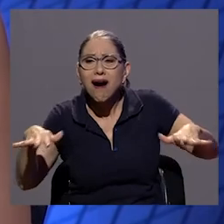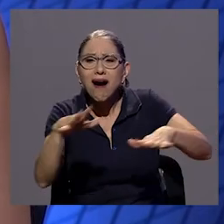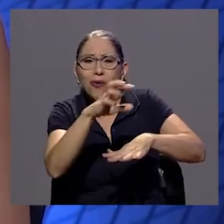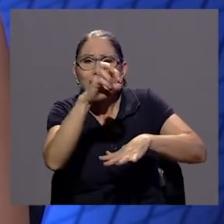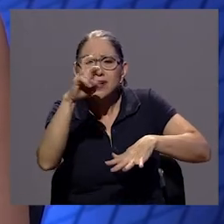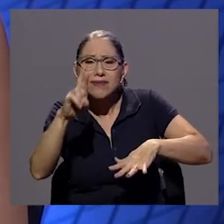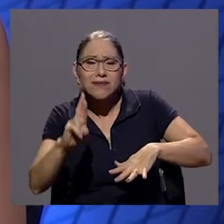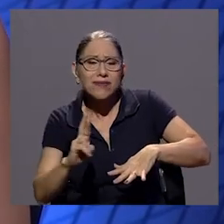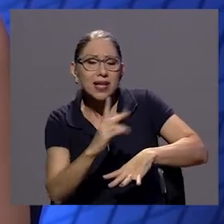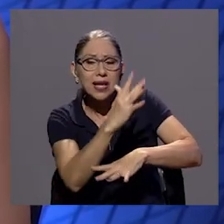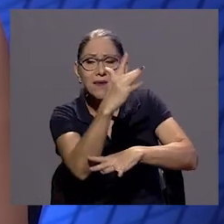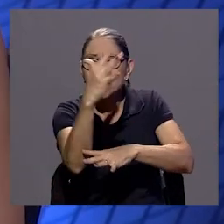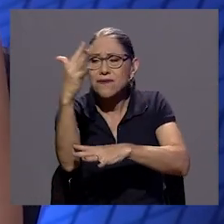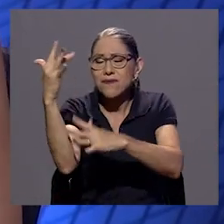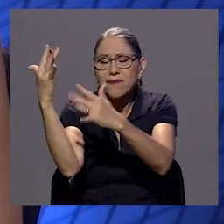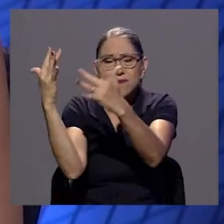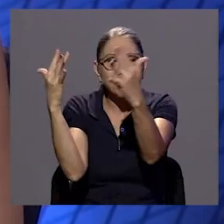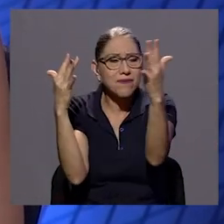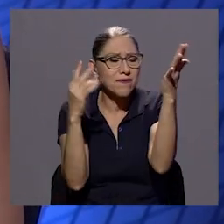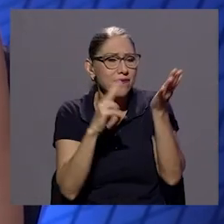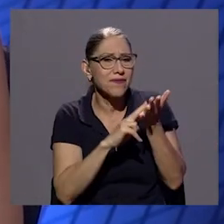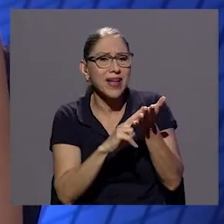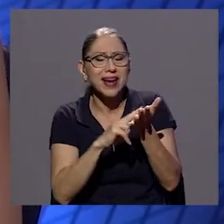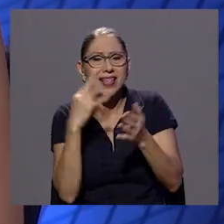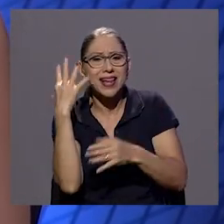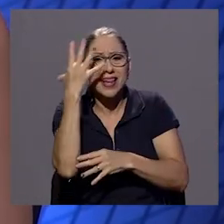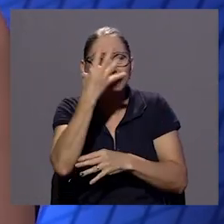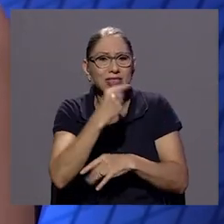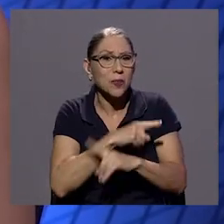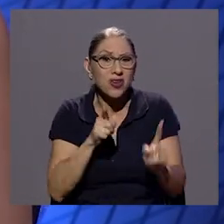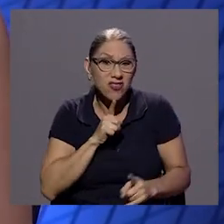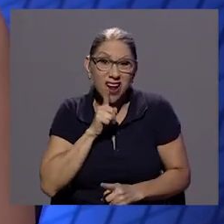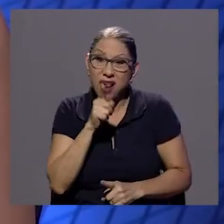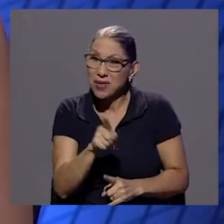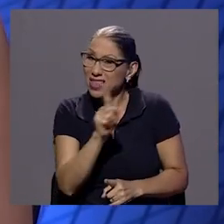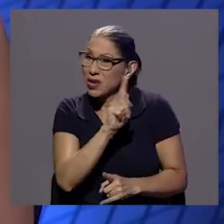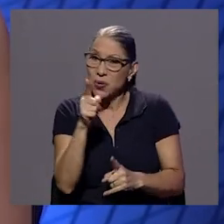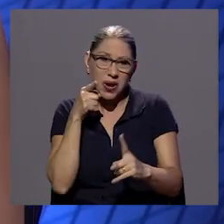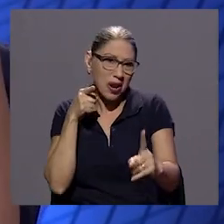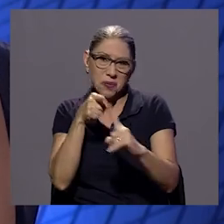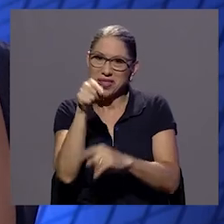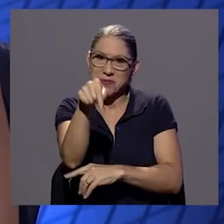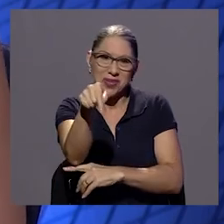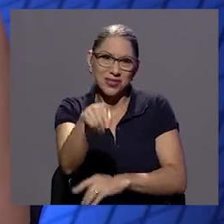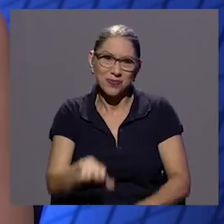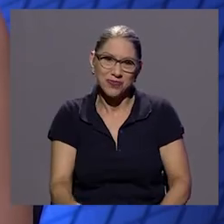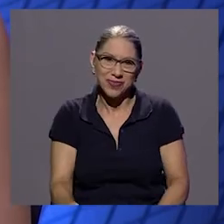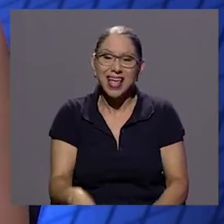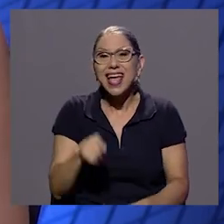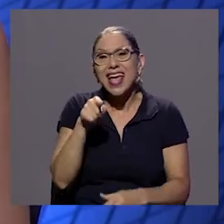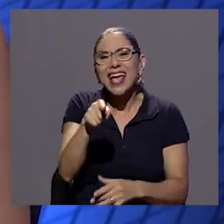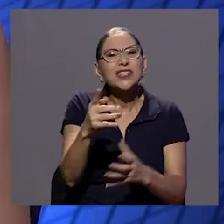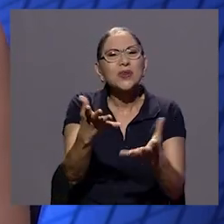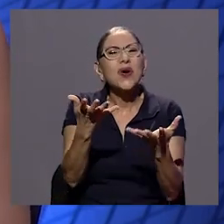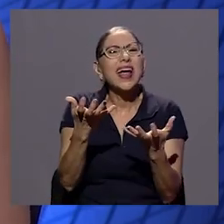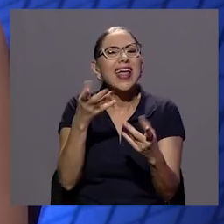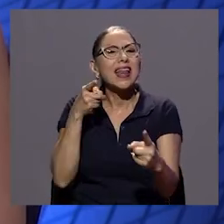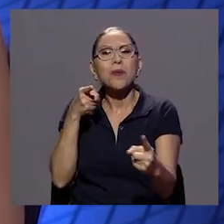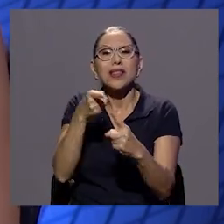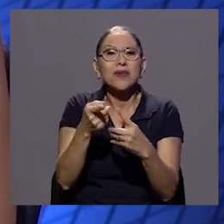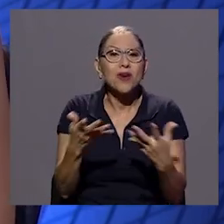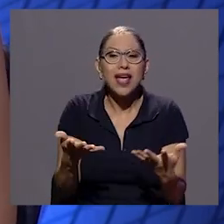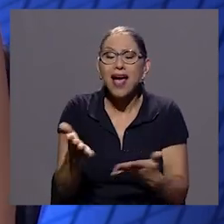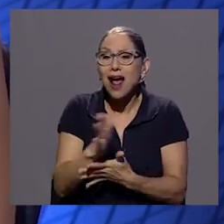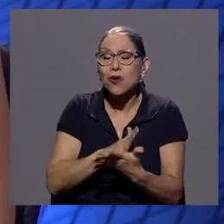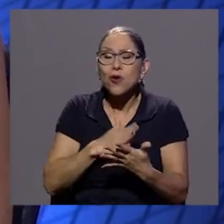digo que no pero creo que la intención no iba por ahí no iba por ahí había una cosa más nostálgica ¿verdad? también y una cosa